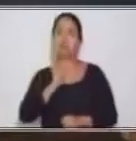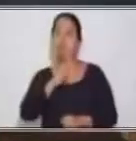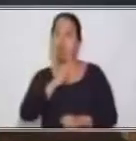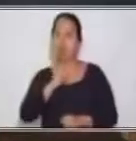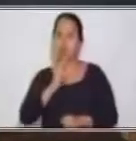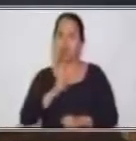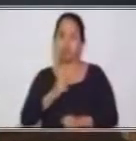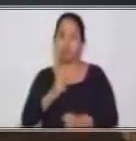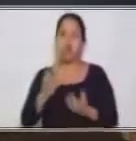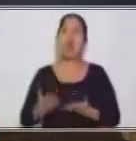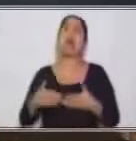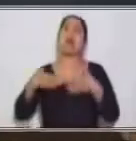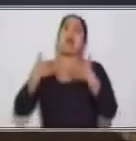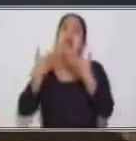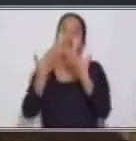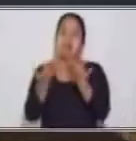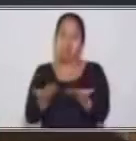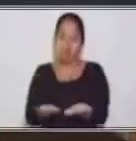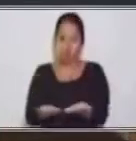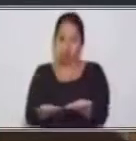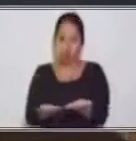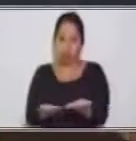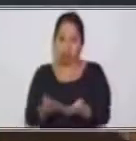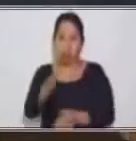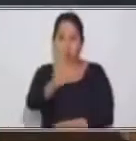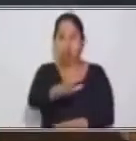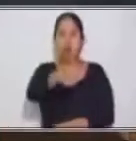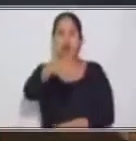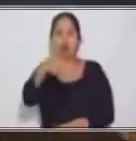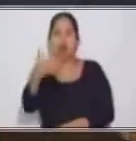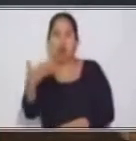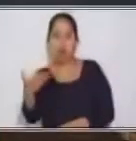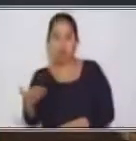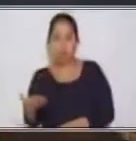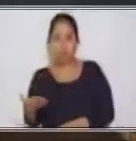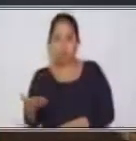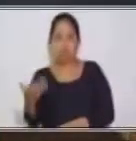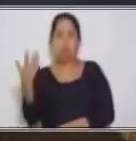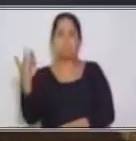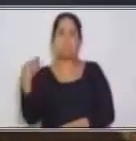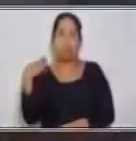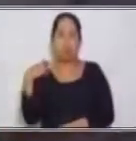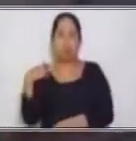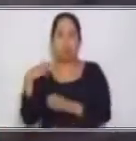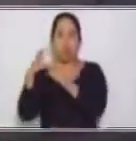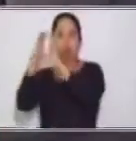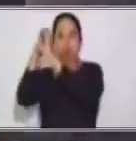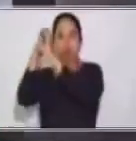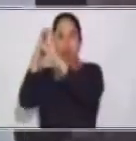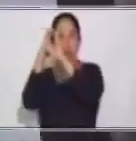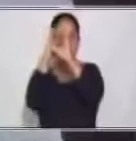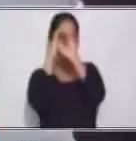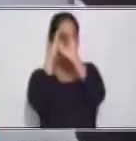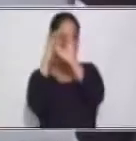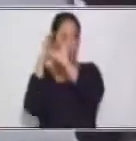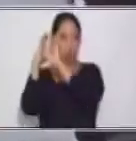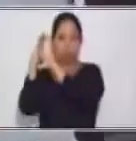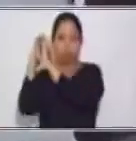ayer por el camarógrafo.